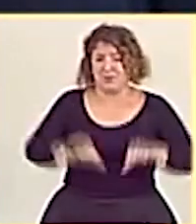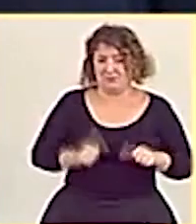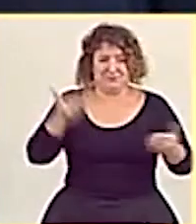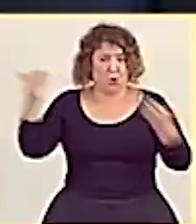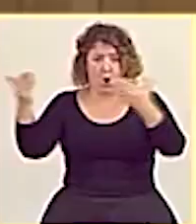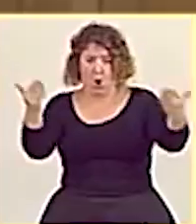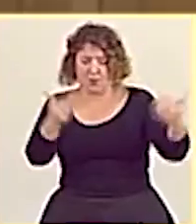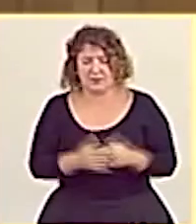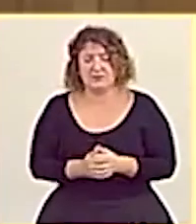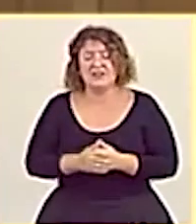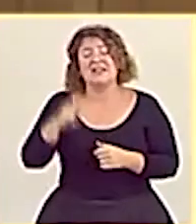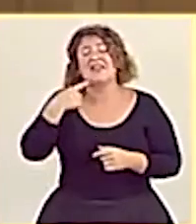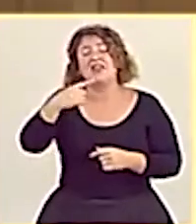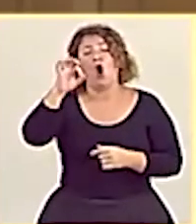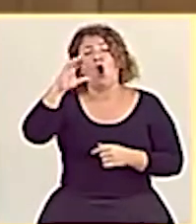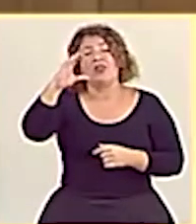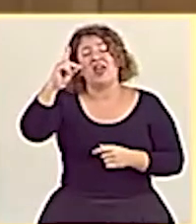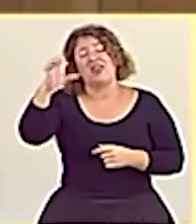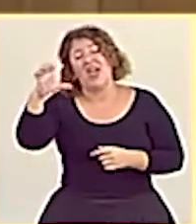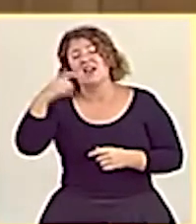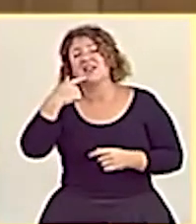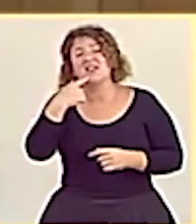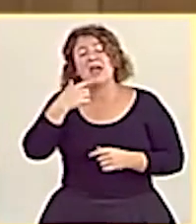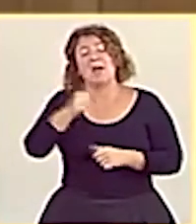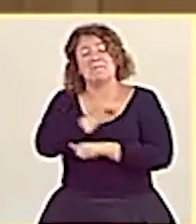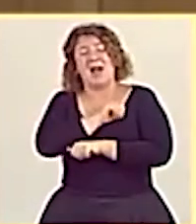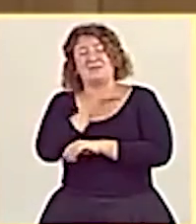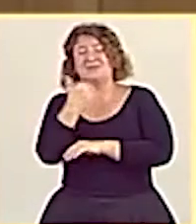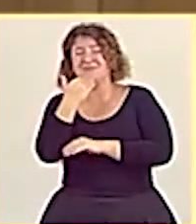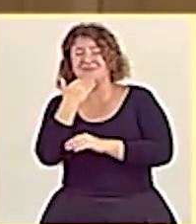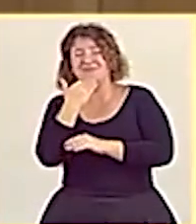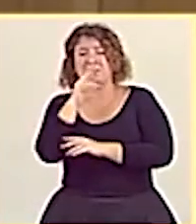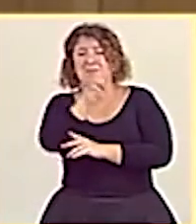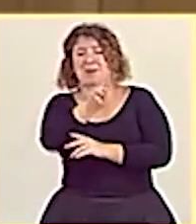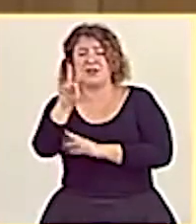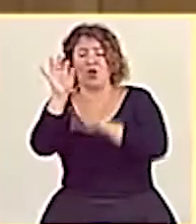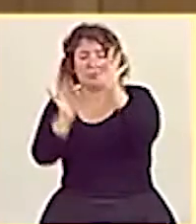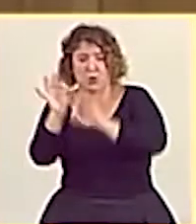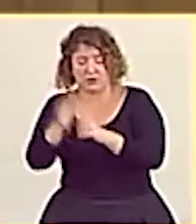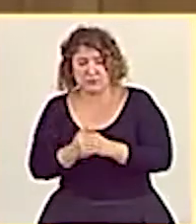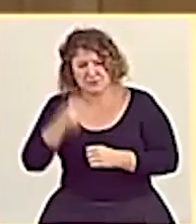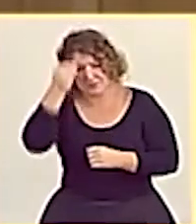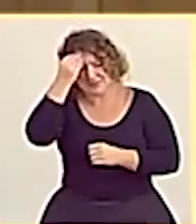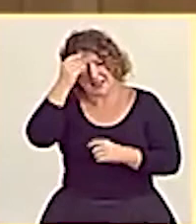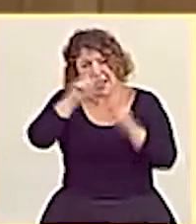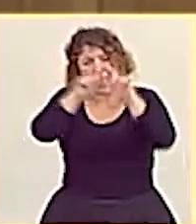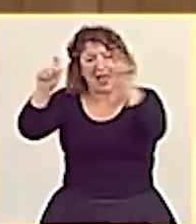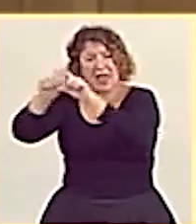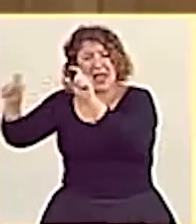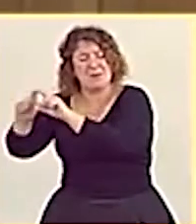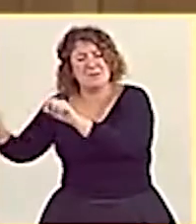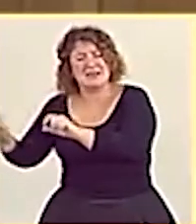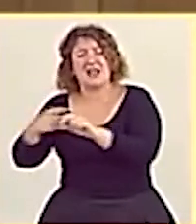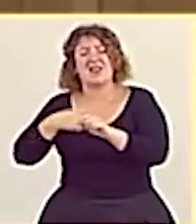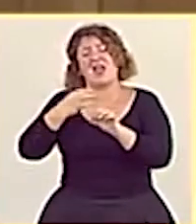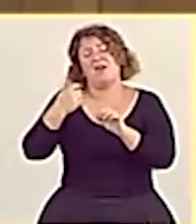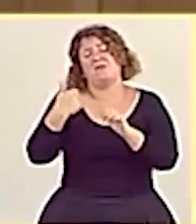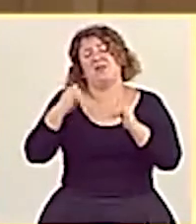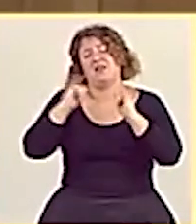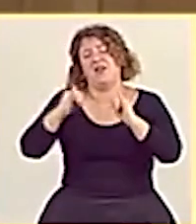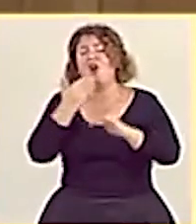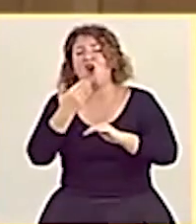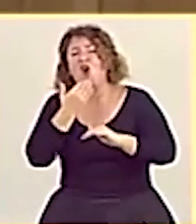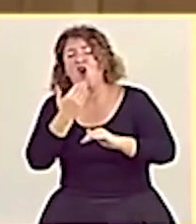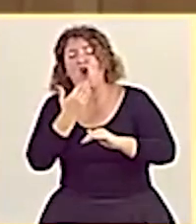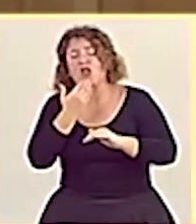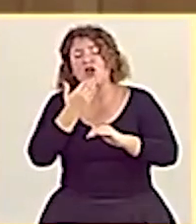el año que viene el paro alcanzará el 22%. No sé si sabe que del 60% de las empresas dedicadas al ocio nocturno, ese 60